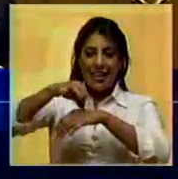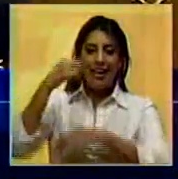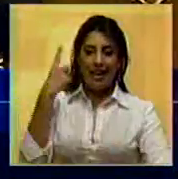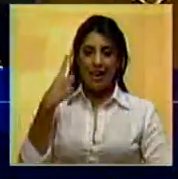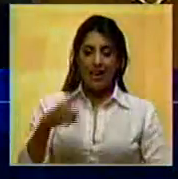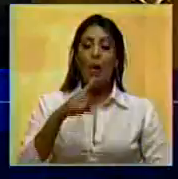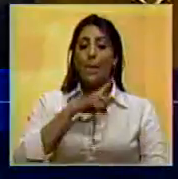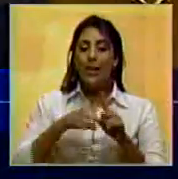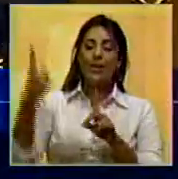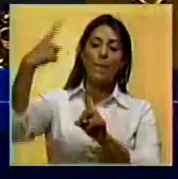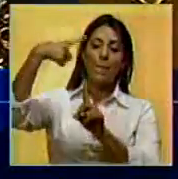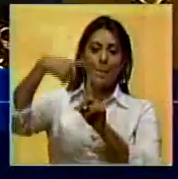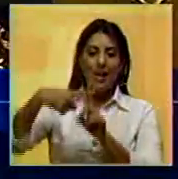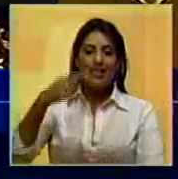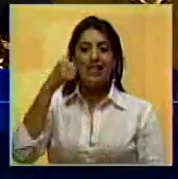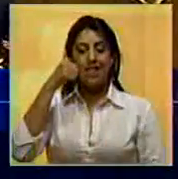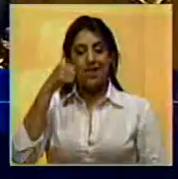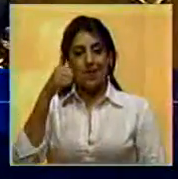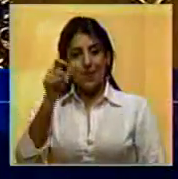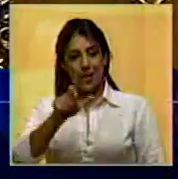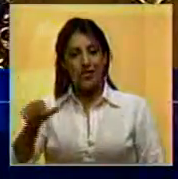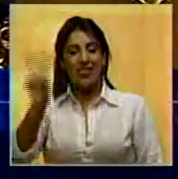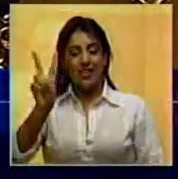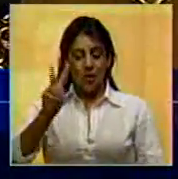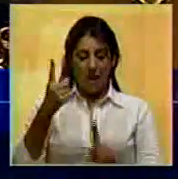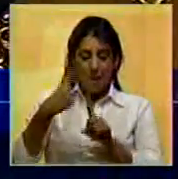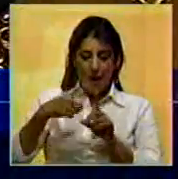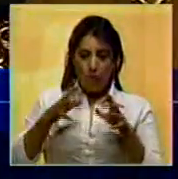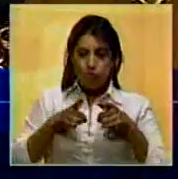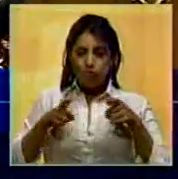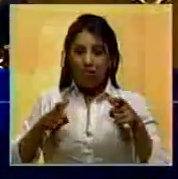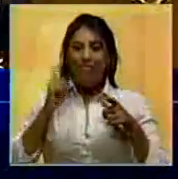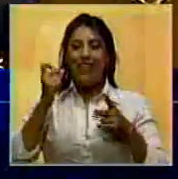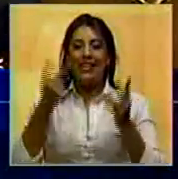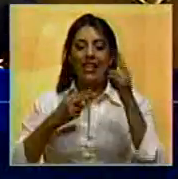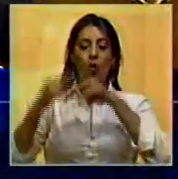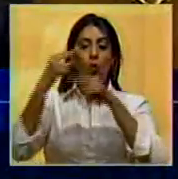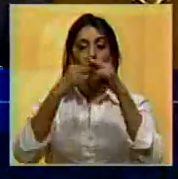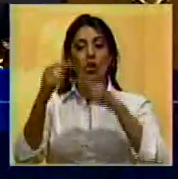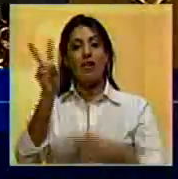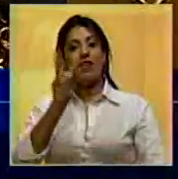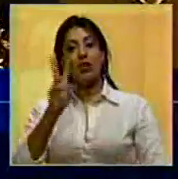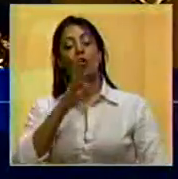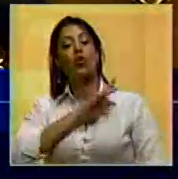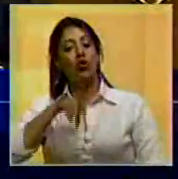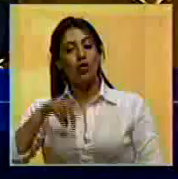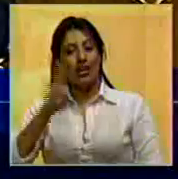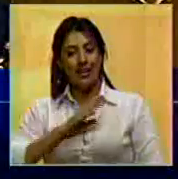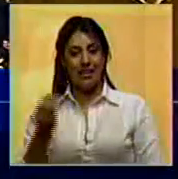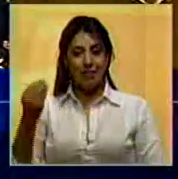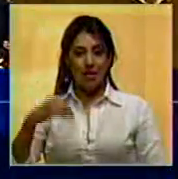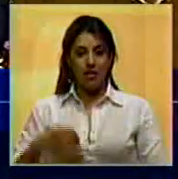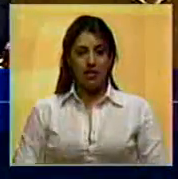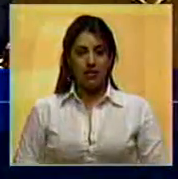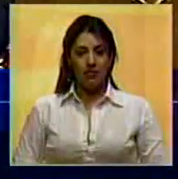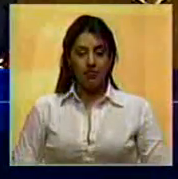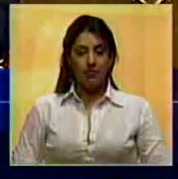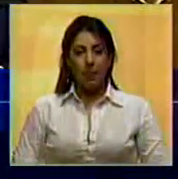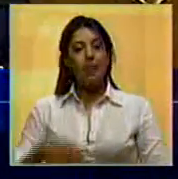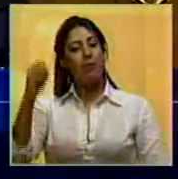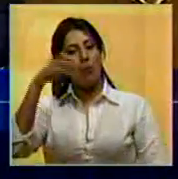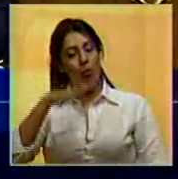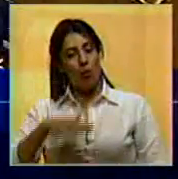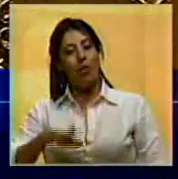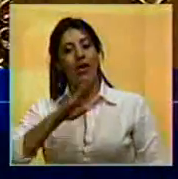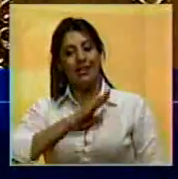pero además de una Venezuela donde seamos más necesitamos construir una Venezuela donde tengamos más que el